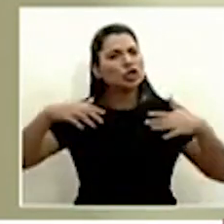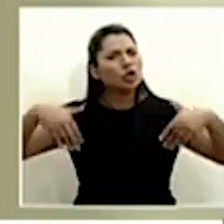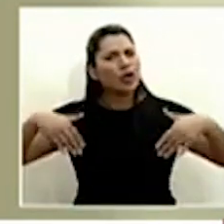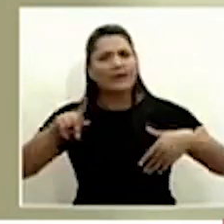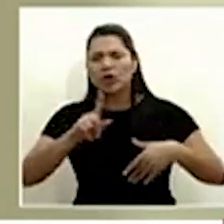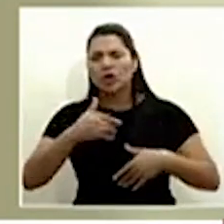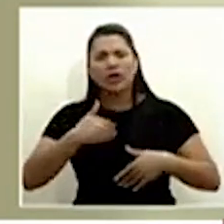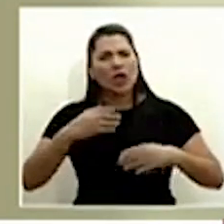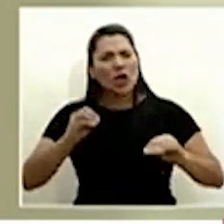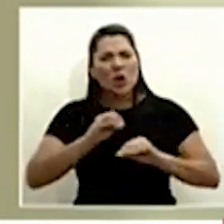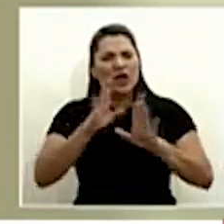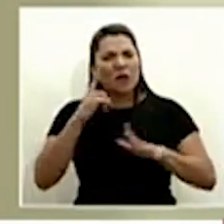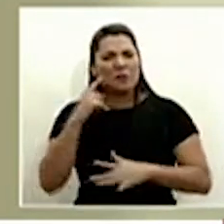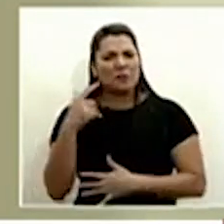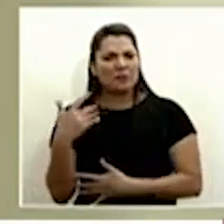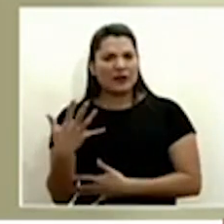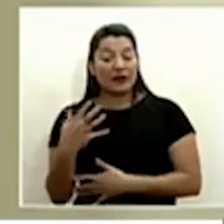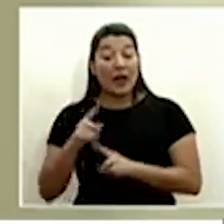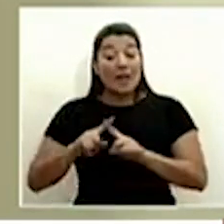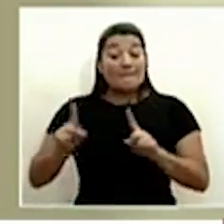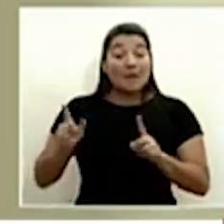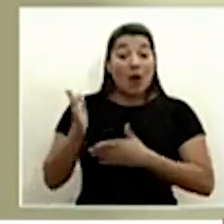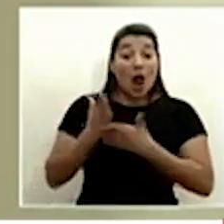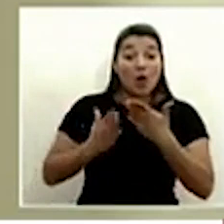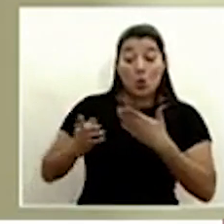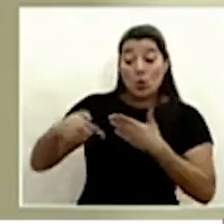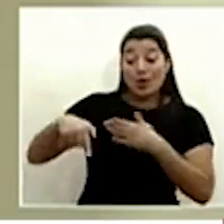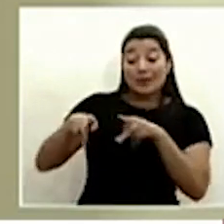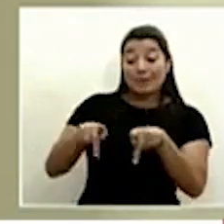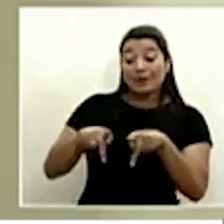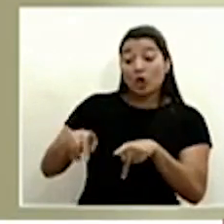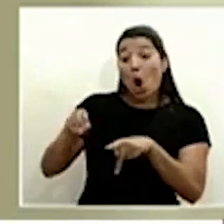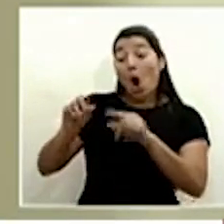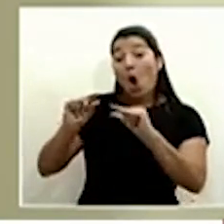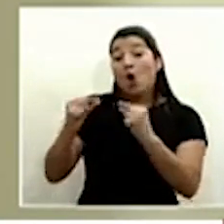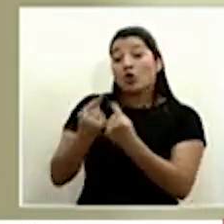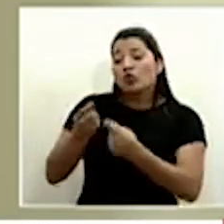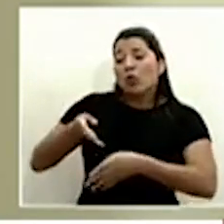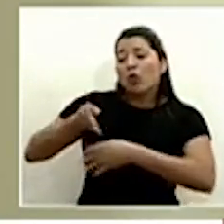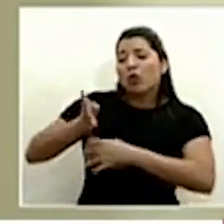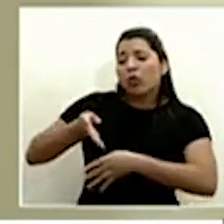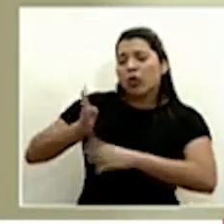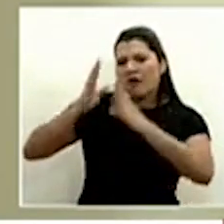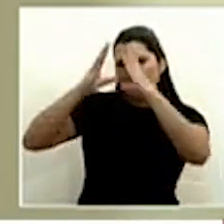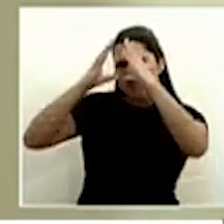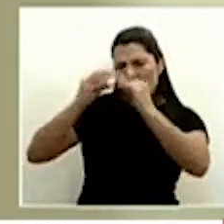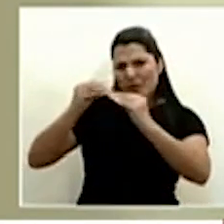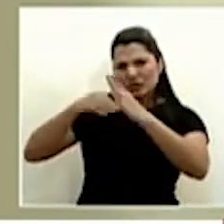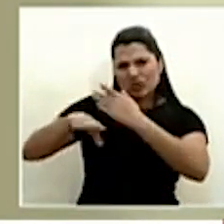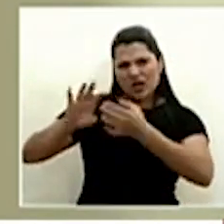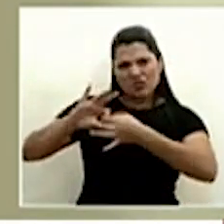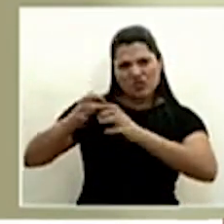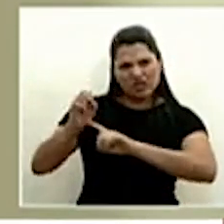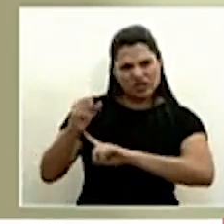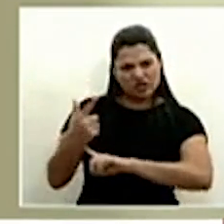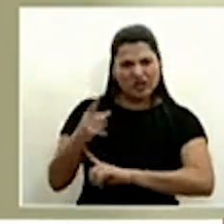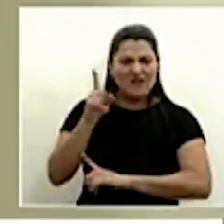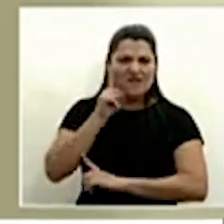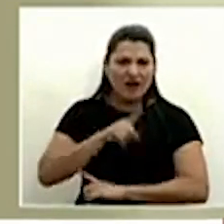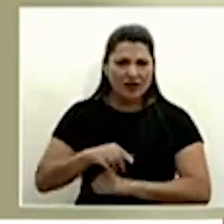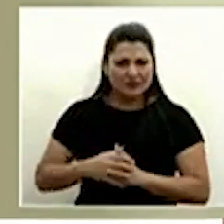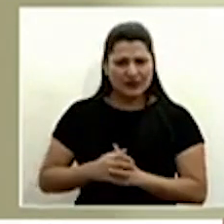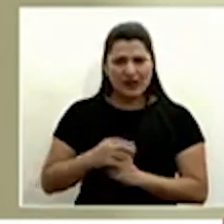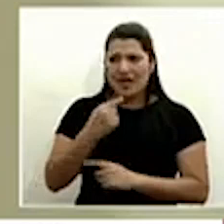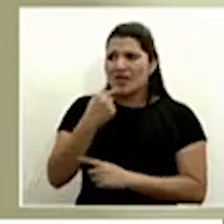qué intención algunas personas o grupos han generado informaciones en las redes sociales que son falsas, que hablan de caravanas de personas